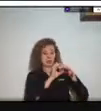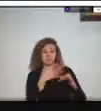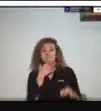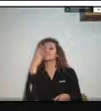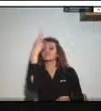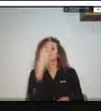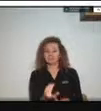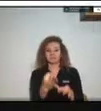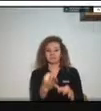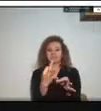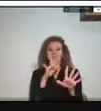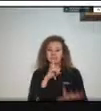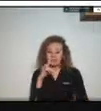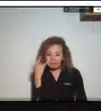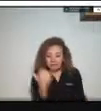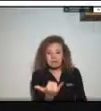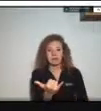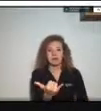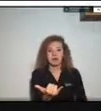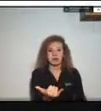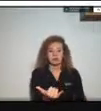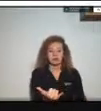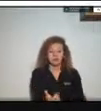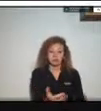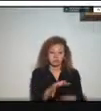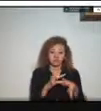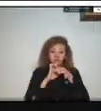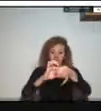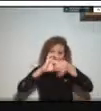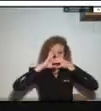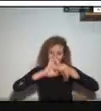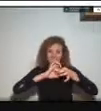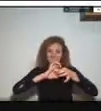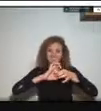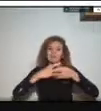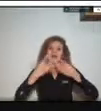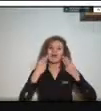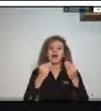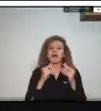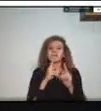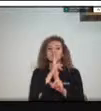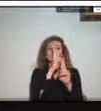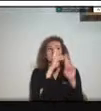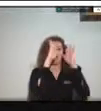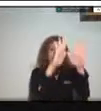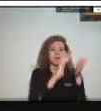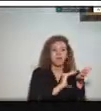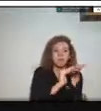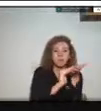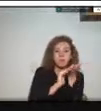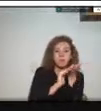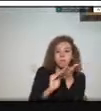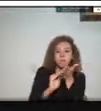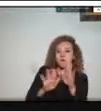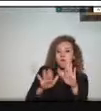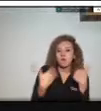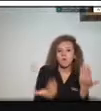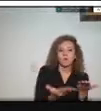articulación bien fuerte para poder responder a sí mismo pues a las necesidades que están afrontando las comunidades